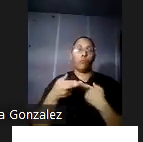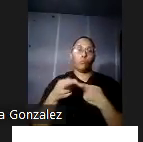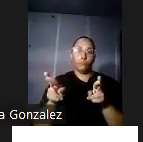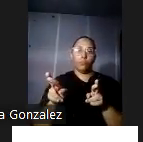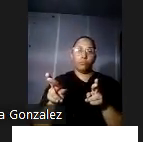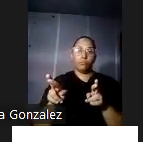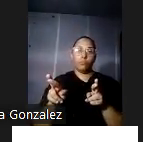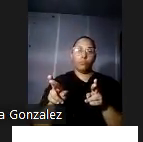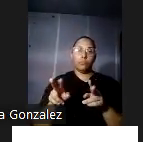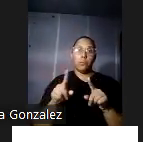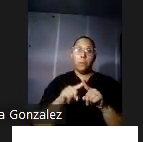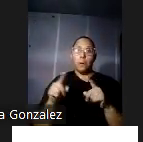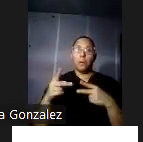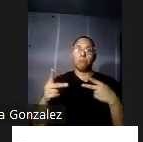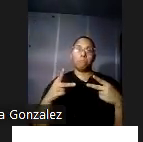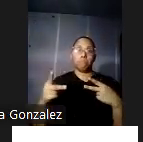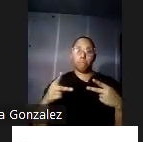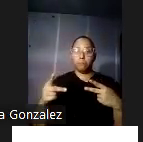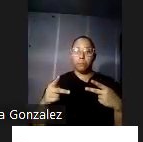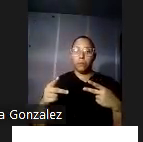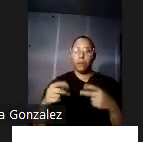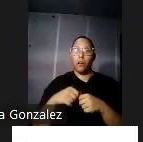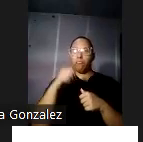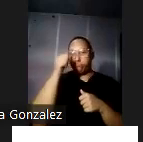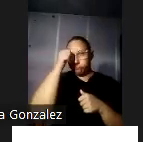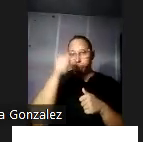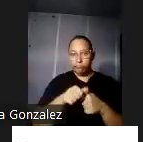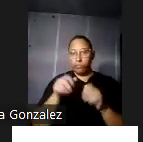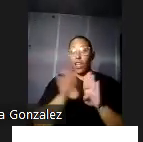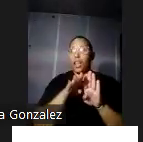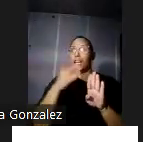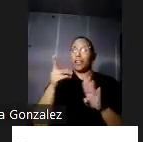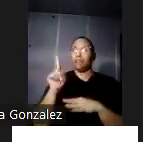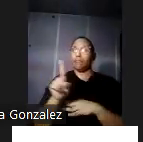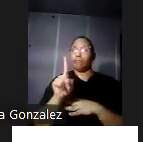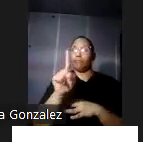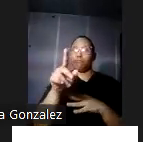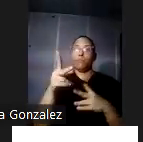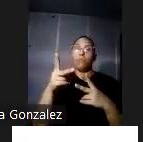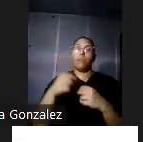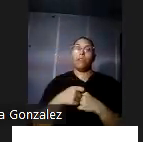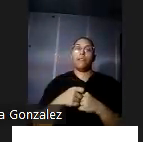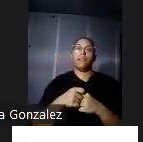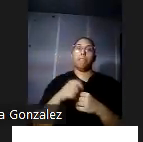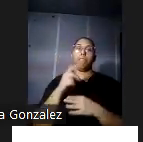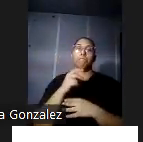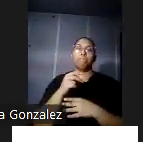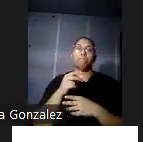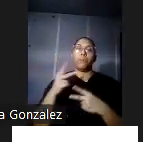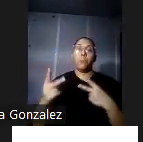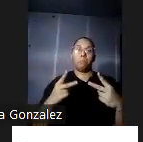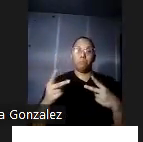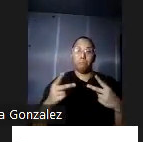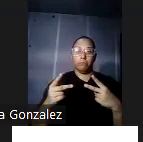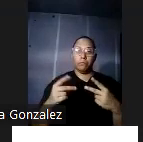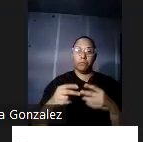los visitantes si no recuerdo mal esa es la entrada principal para los visitantes por eso ustedes ven ahora